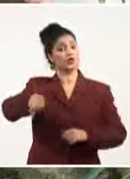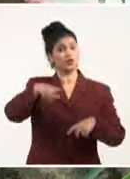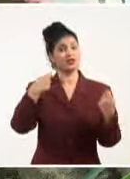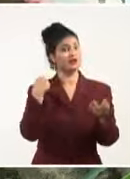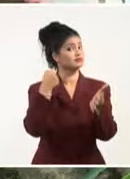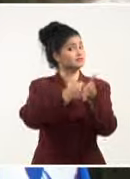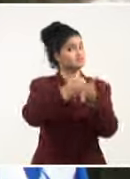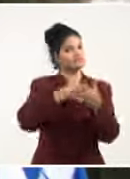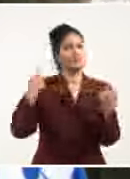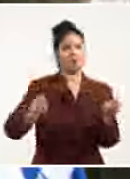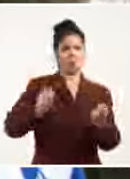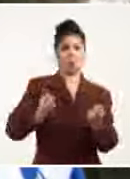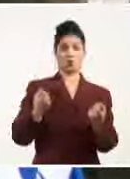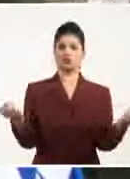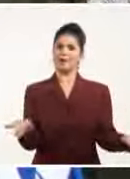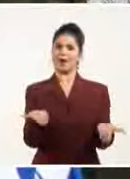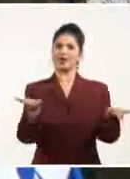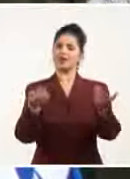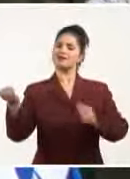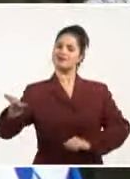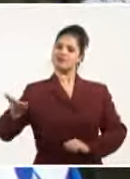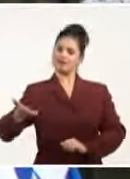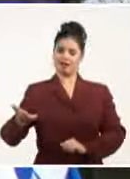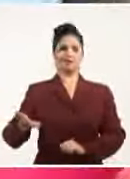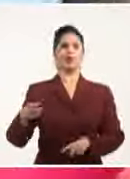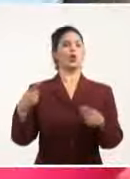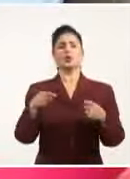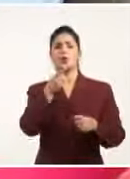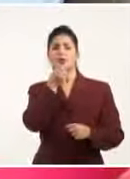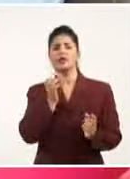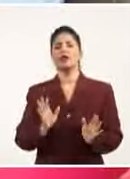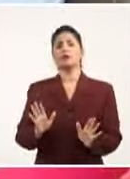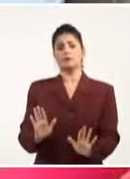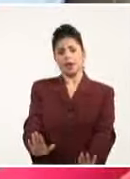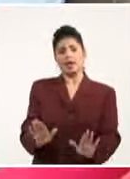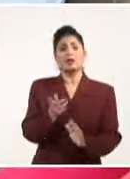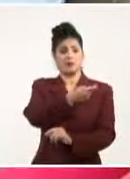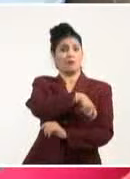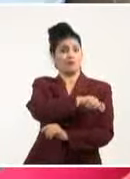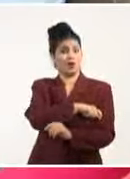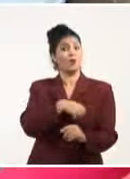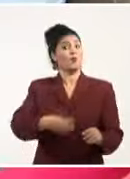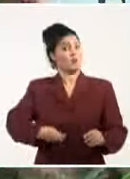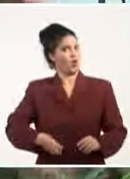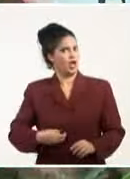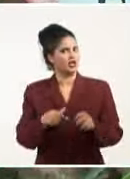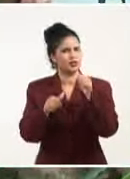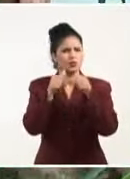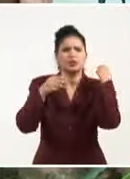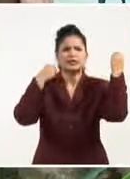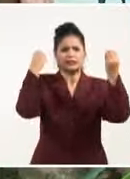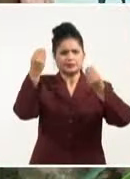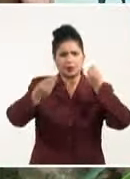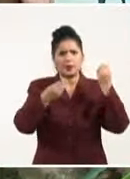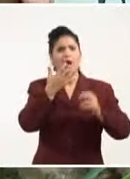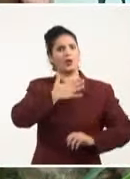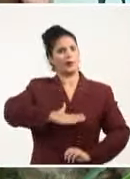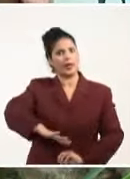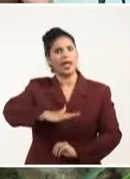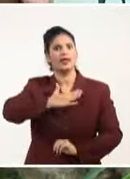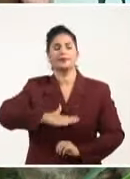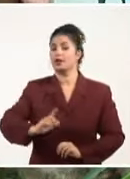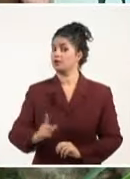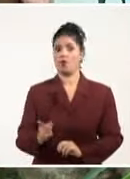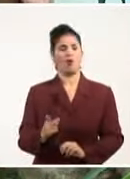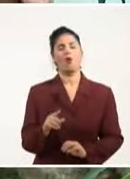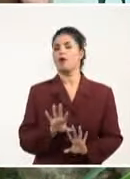transformar definitivamente en esta provincia. No puede ser que en el real azúcar, en la provincia, en la provincia, la Santiago, ustedes